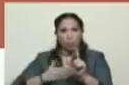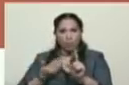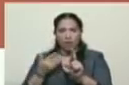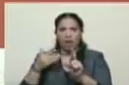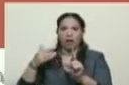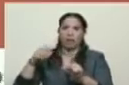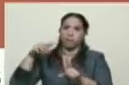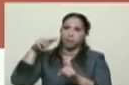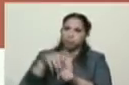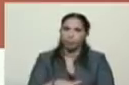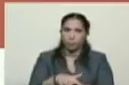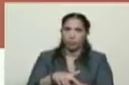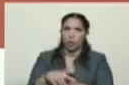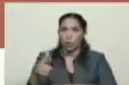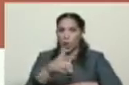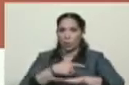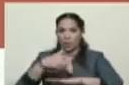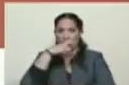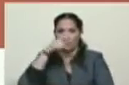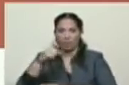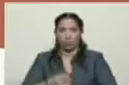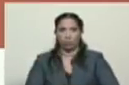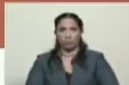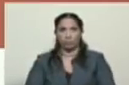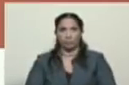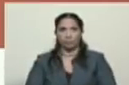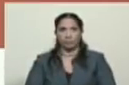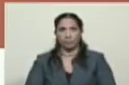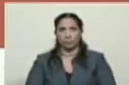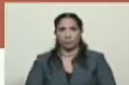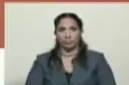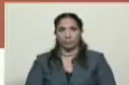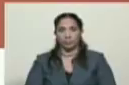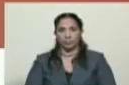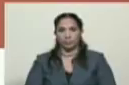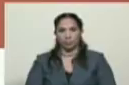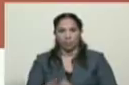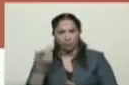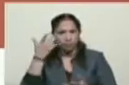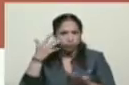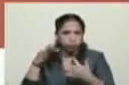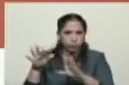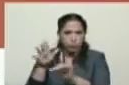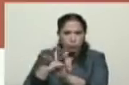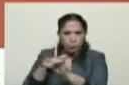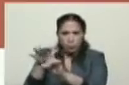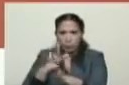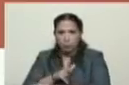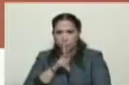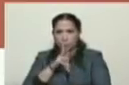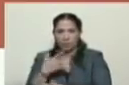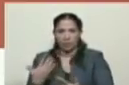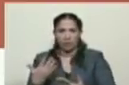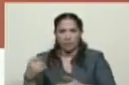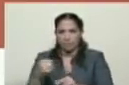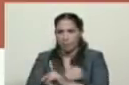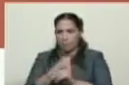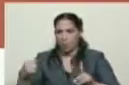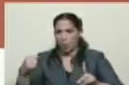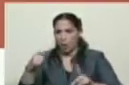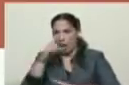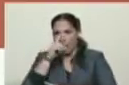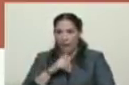al gobierno de Nicolás Maduro. La especie de big data siniestra que perpetraron en la violencia del año